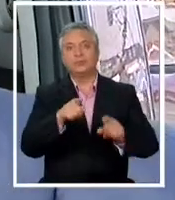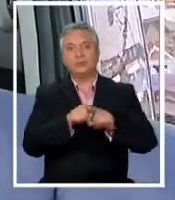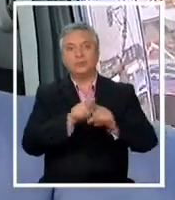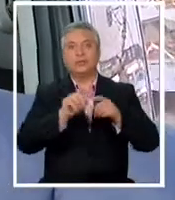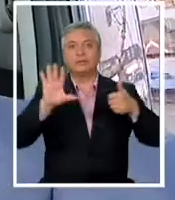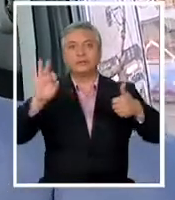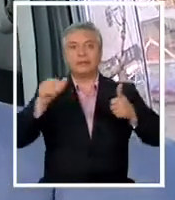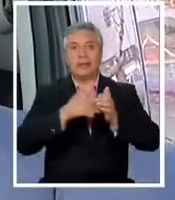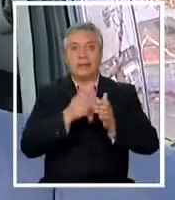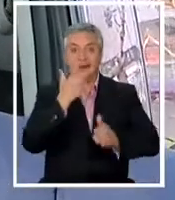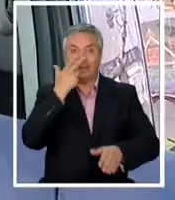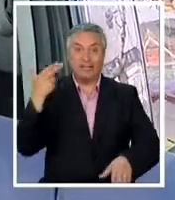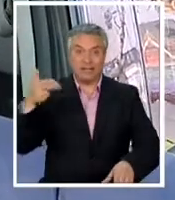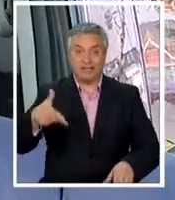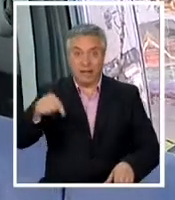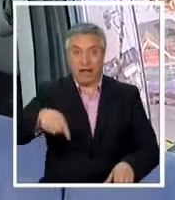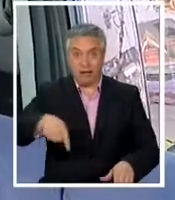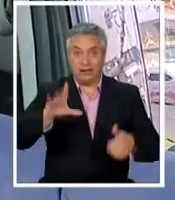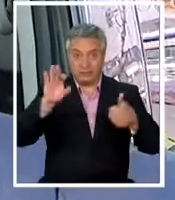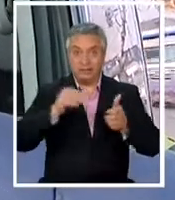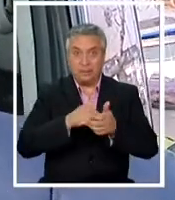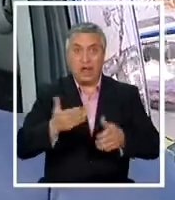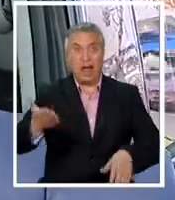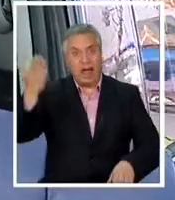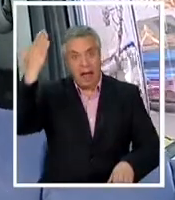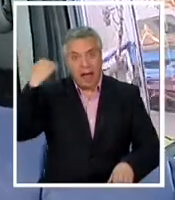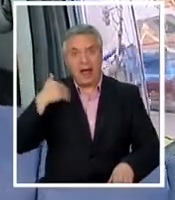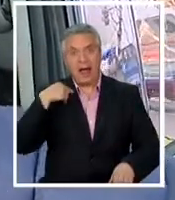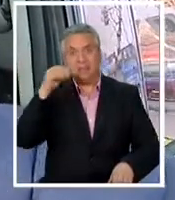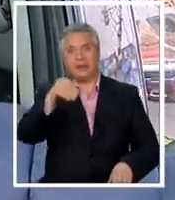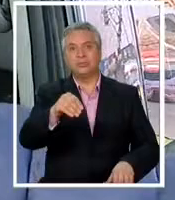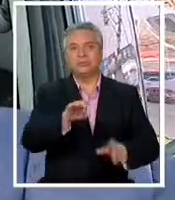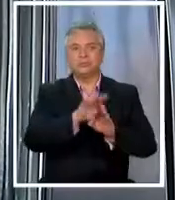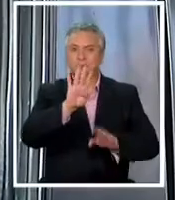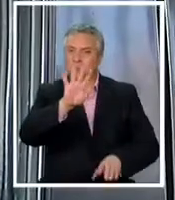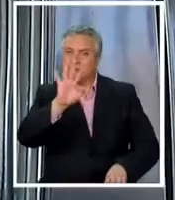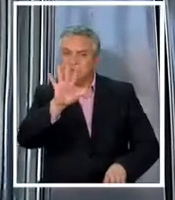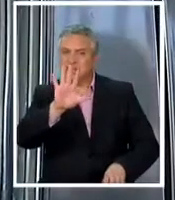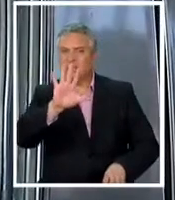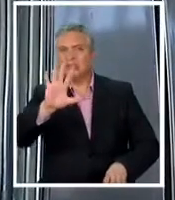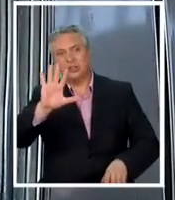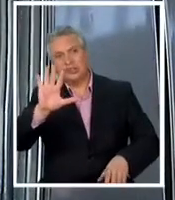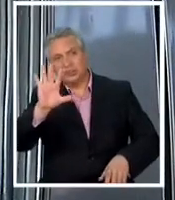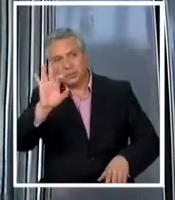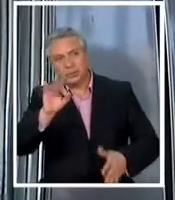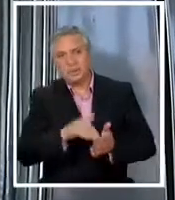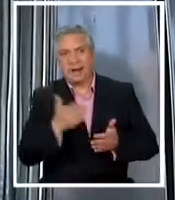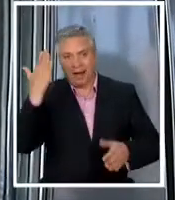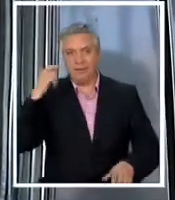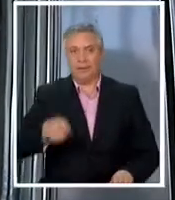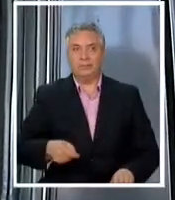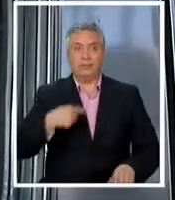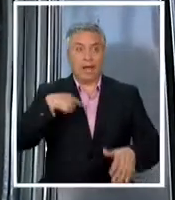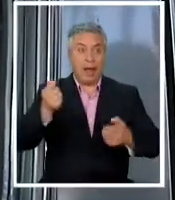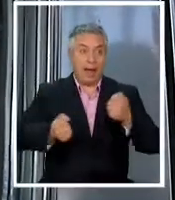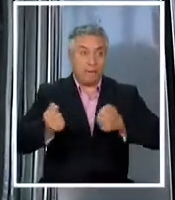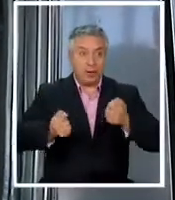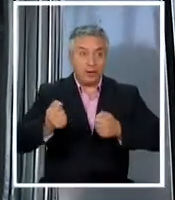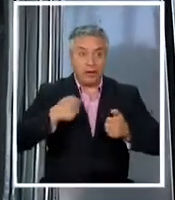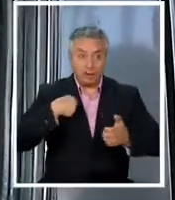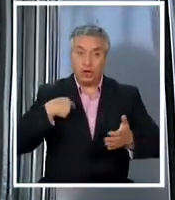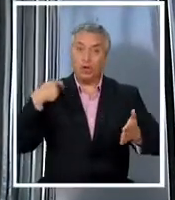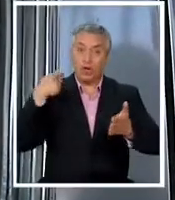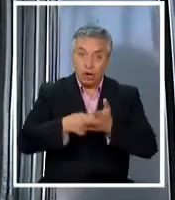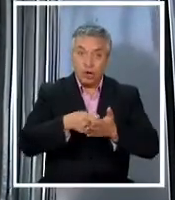pesos de benzina. Y antes ya 50, 45. Es lo mismo. Antes yo me compré la camioneta cuando estaba